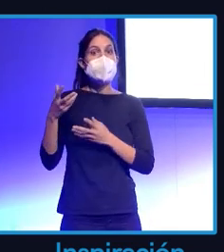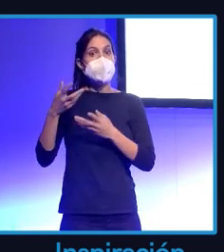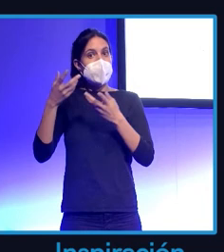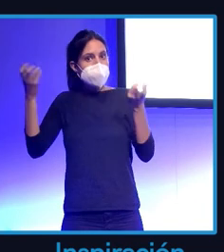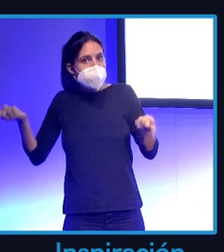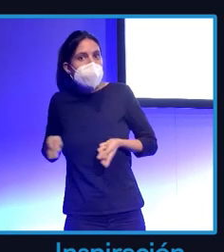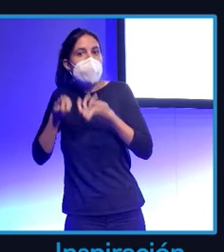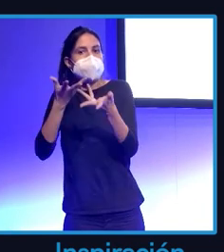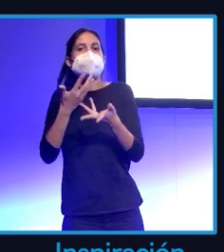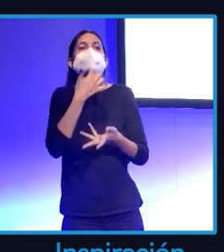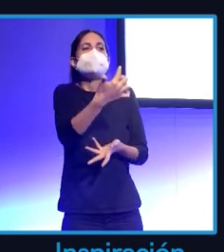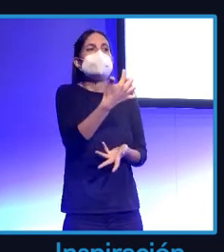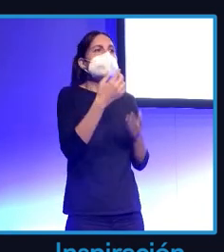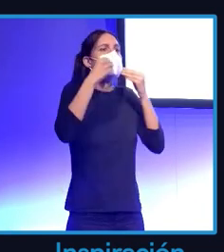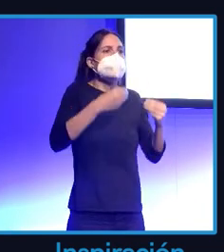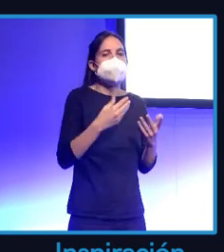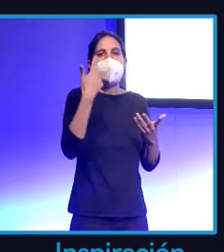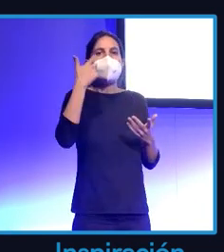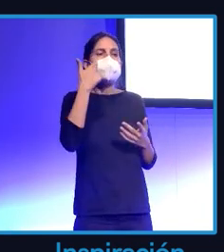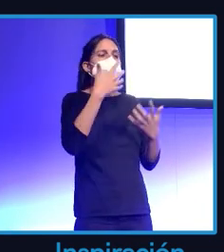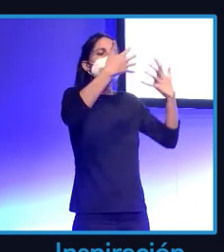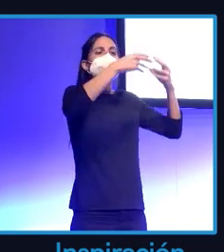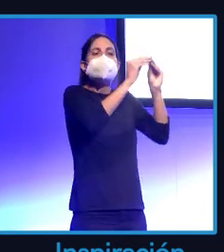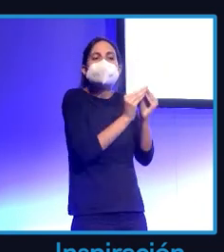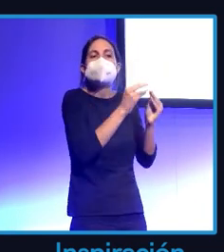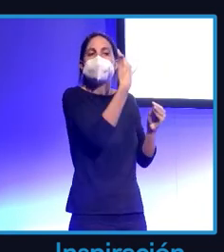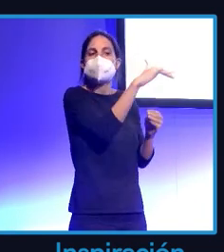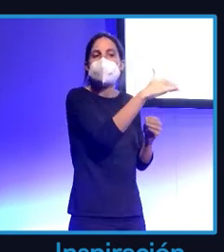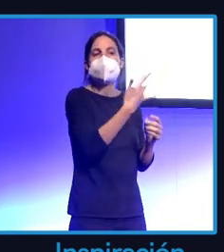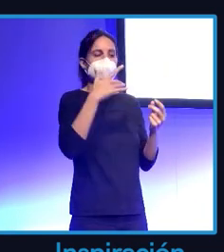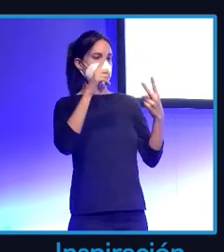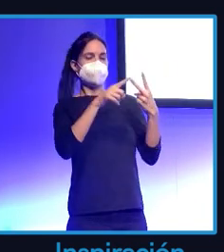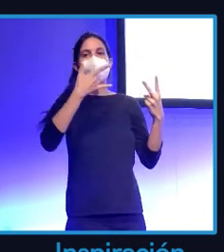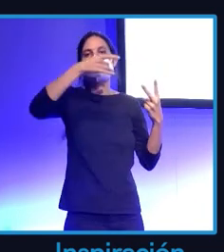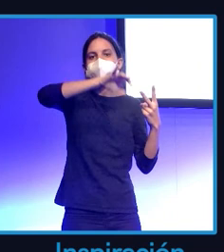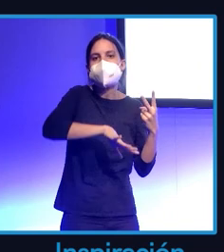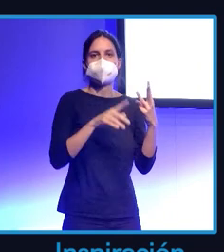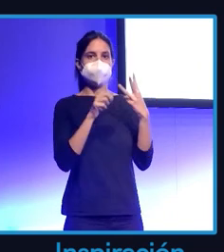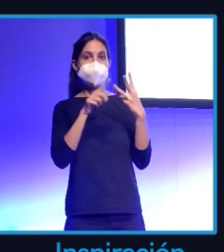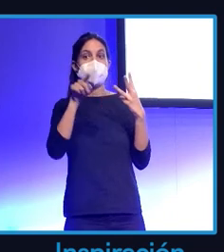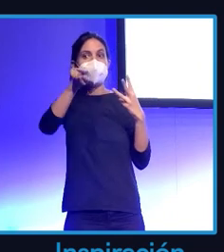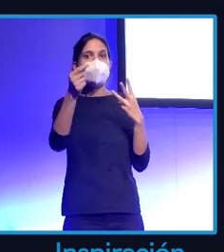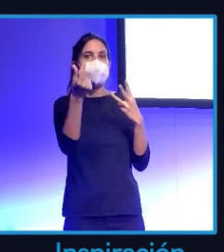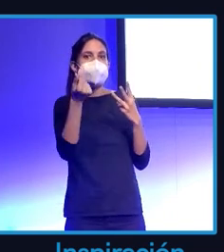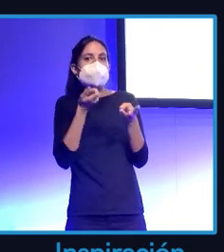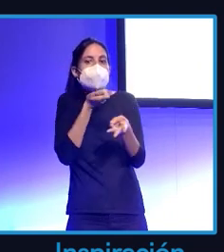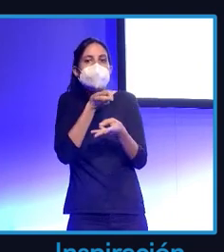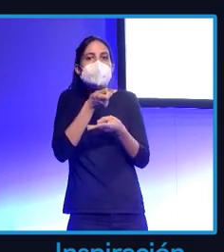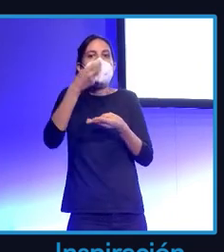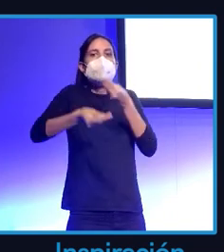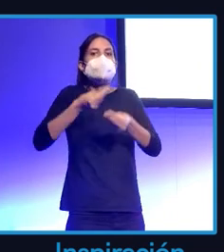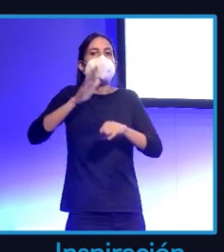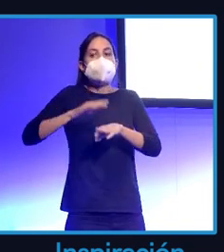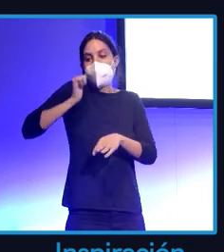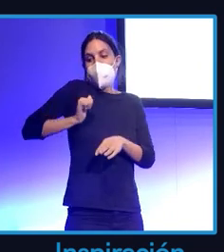añadido. ¿Quién lo fabrica? ¿Por qué? ¿Dónde? ¿Por qué te gastas ese dinero en comprar? ¿Por qué te gastas 7000 euros en comprarte un bolso?